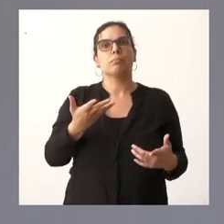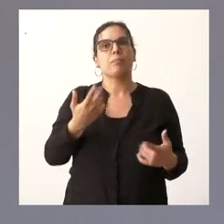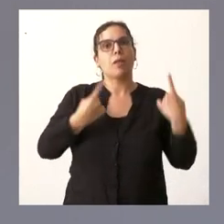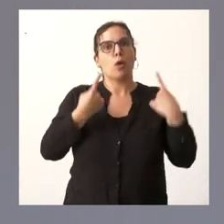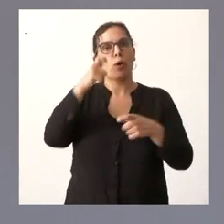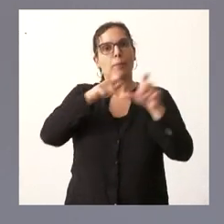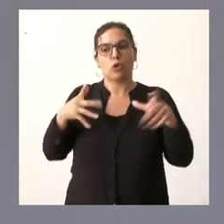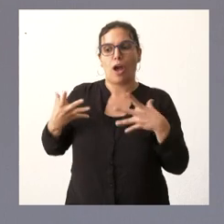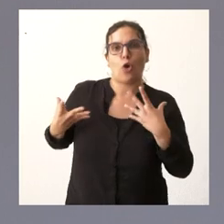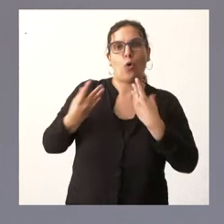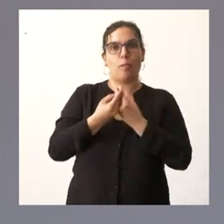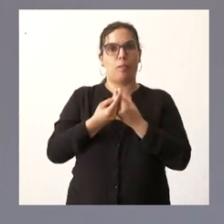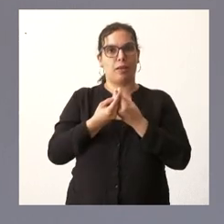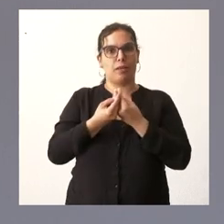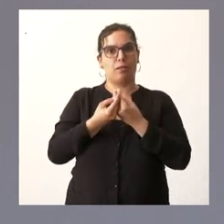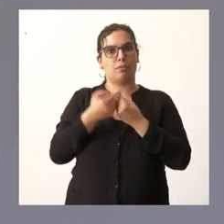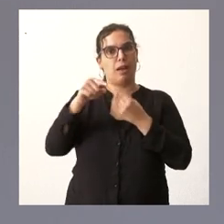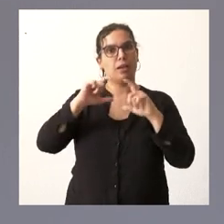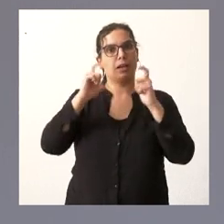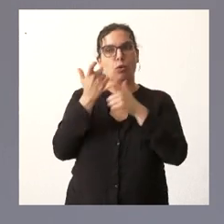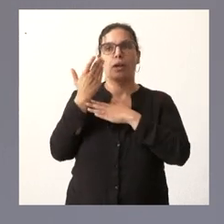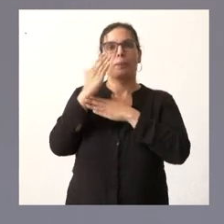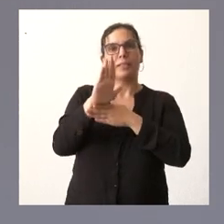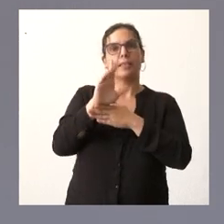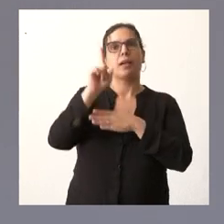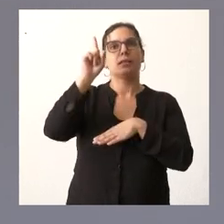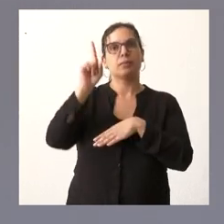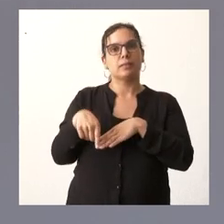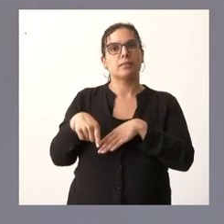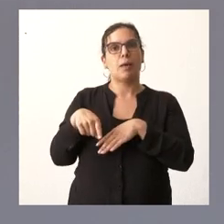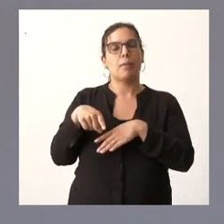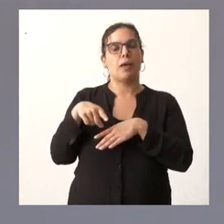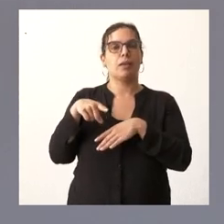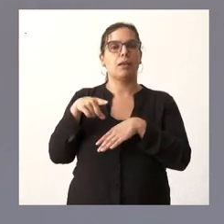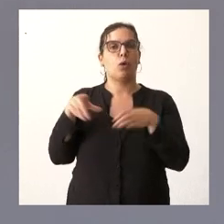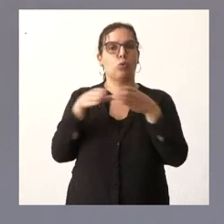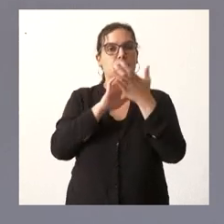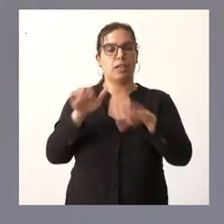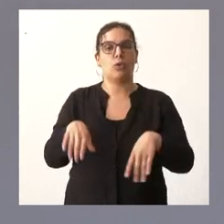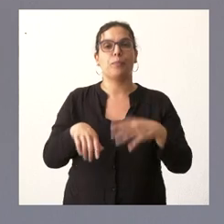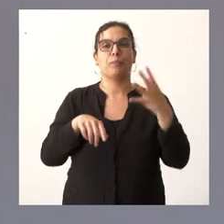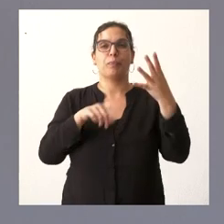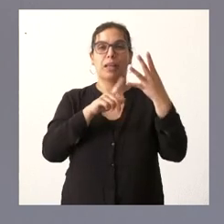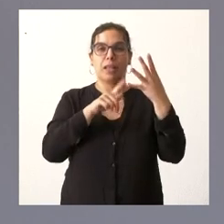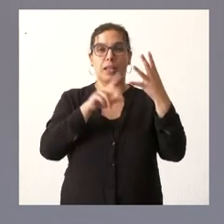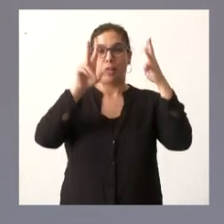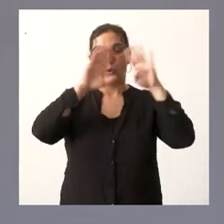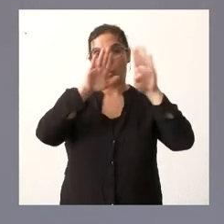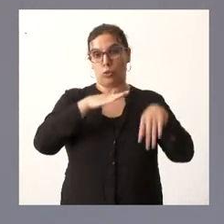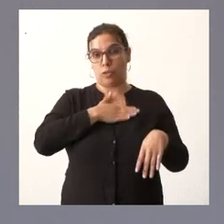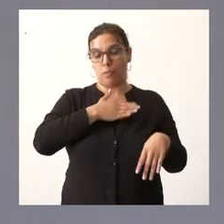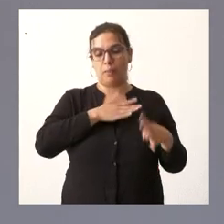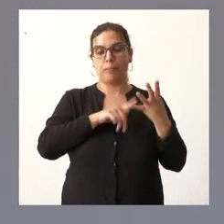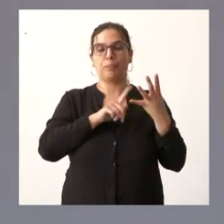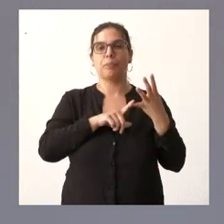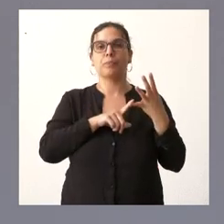acompañen en esa reunión y que representan también sin lugar a dudas la Junta de Castilla y León y el último aspecto que usted me planteaba